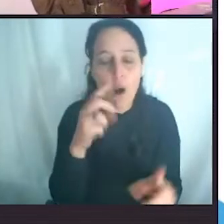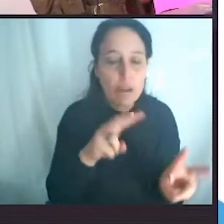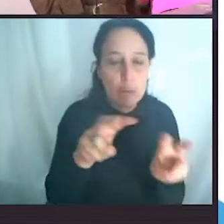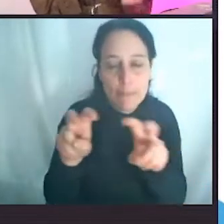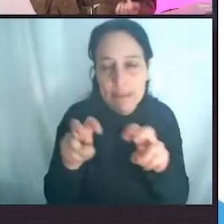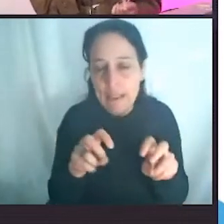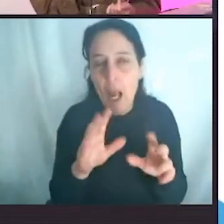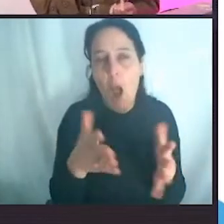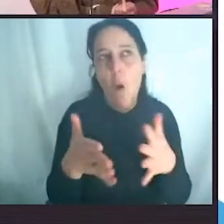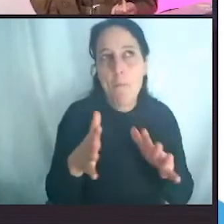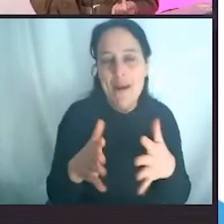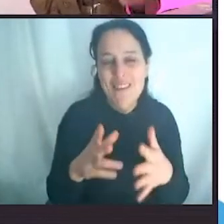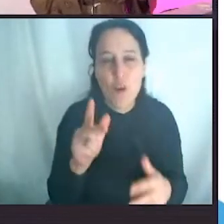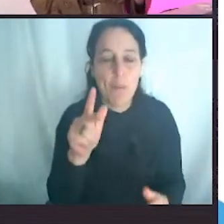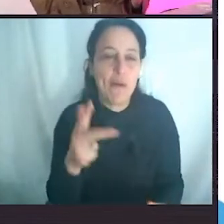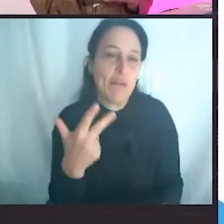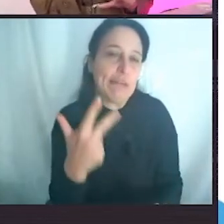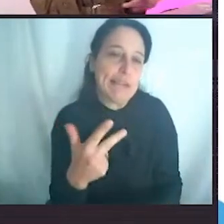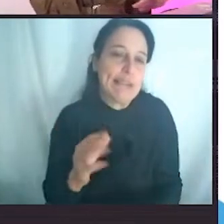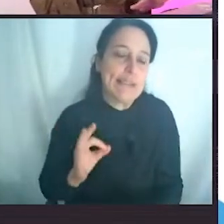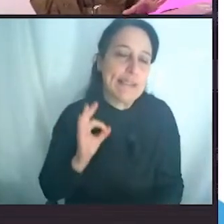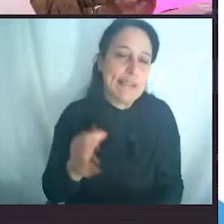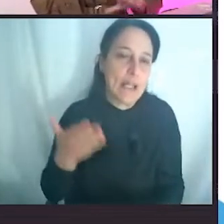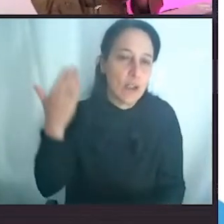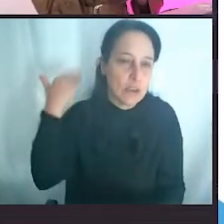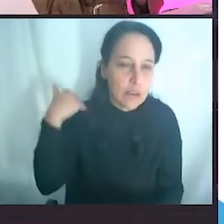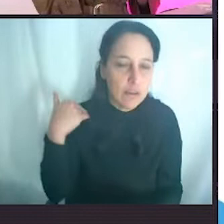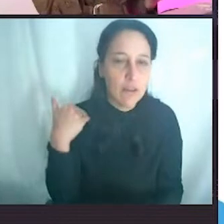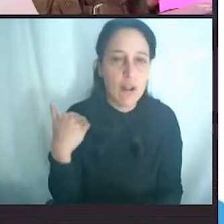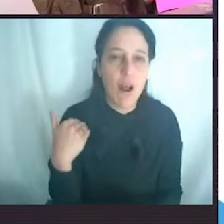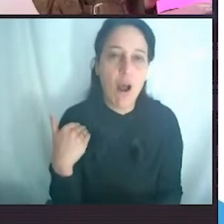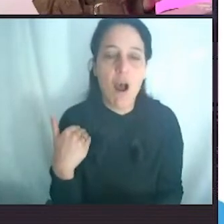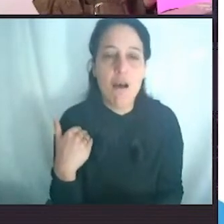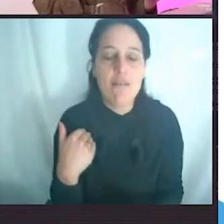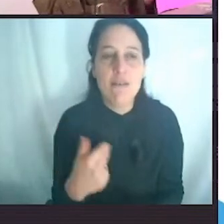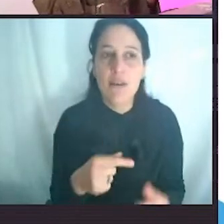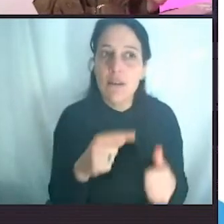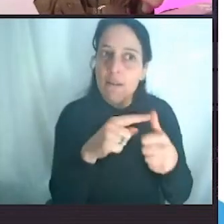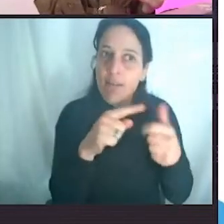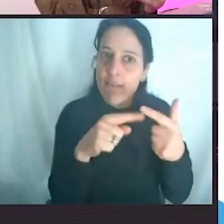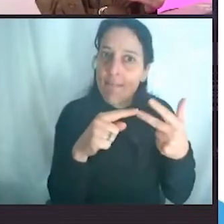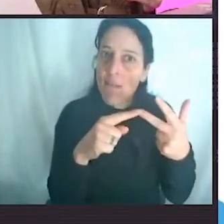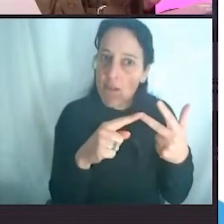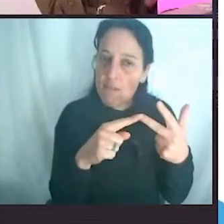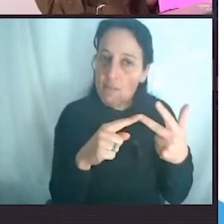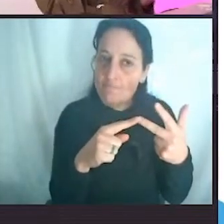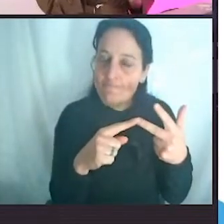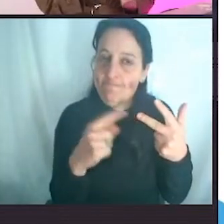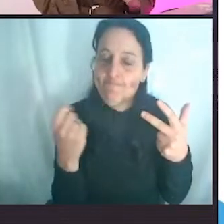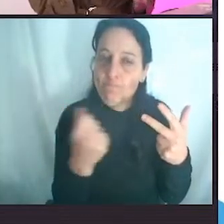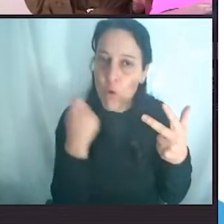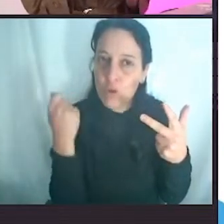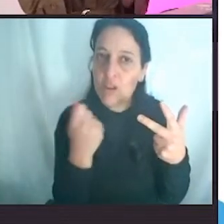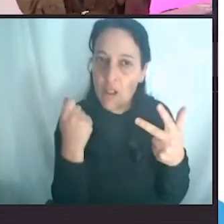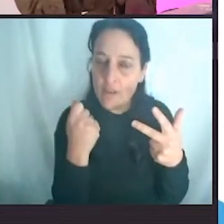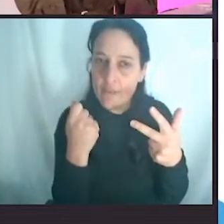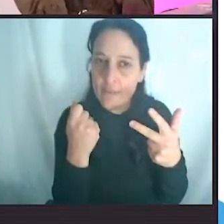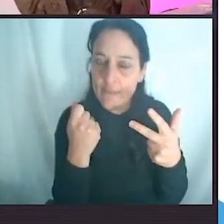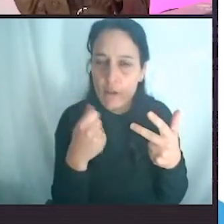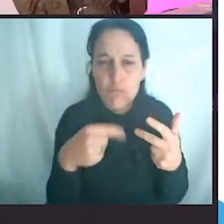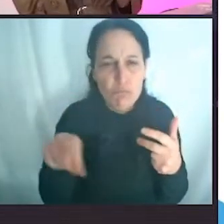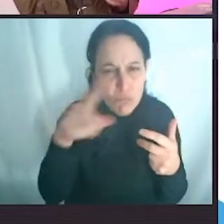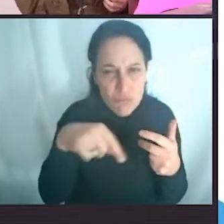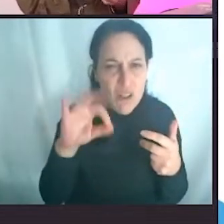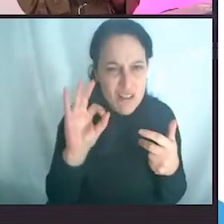años, cuando empezamos de Unplastify, estos son 3 datos que nos dejaron bastante preocupadas. No sé si saben, pero cada uno de